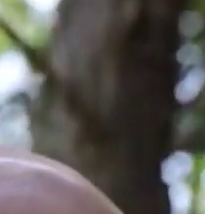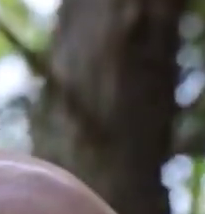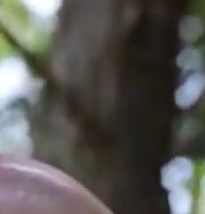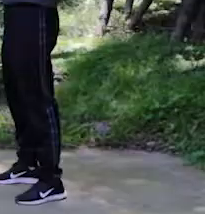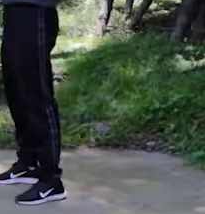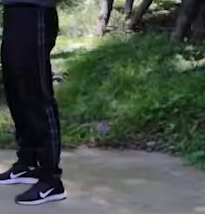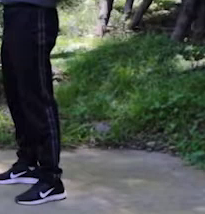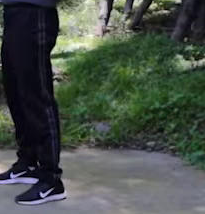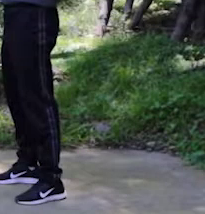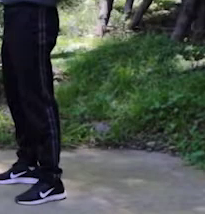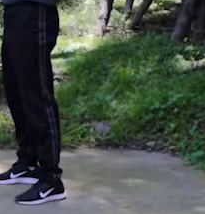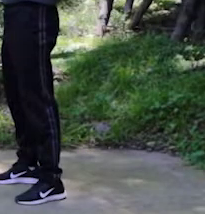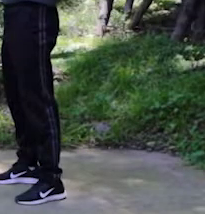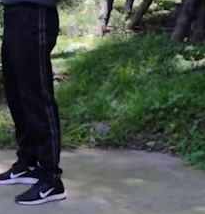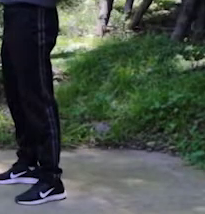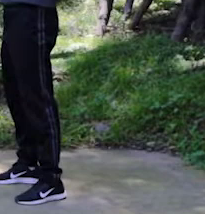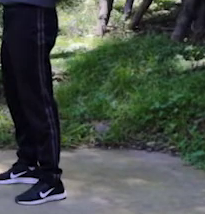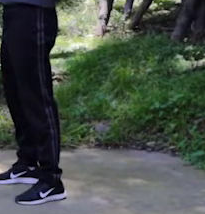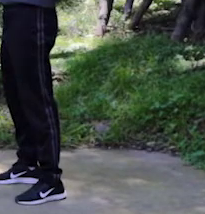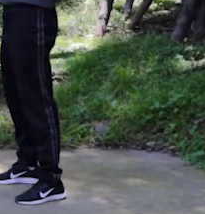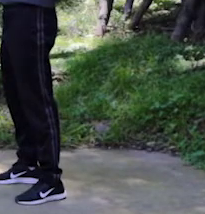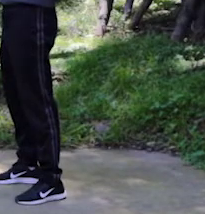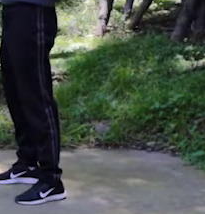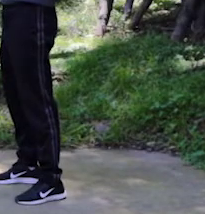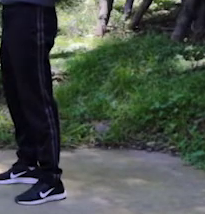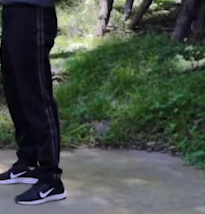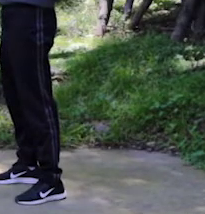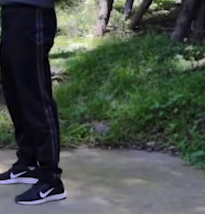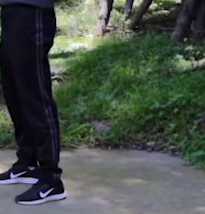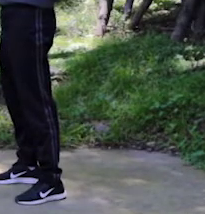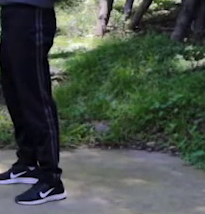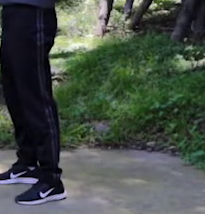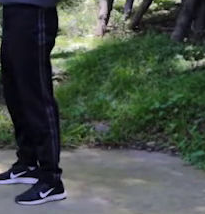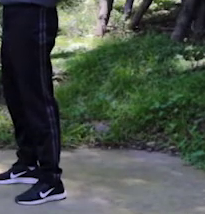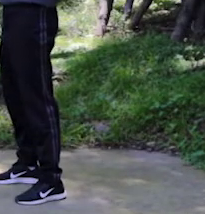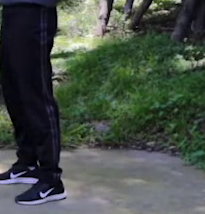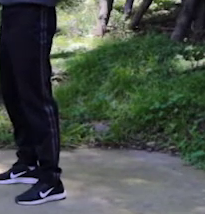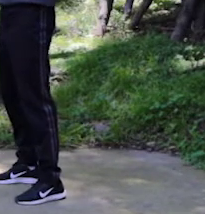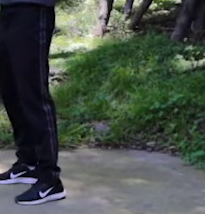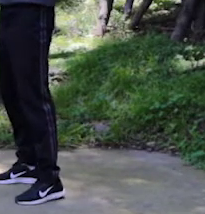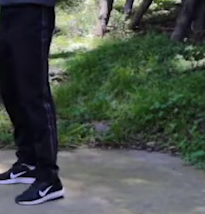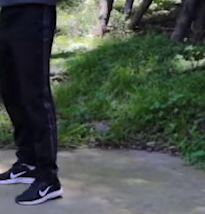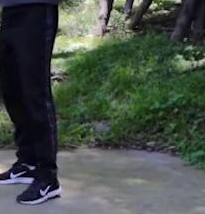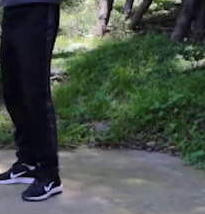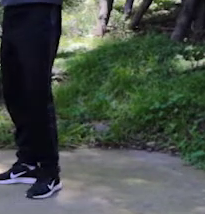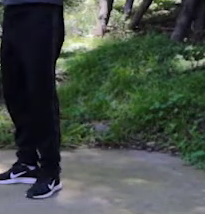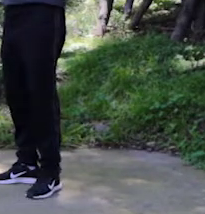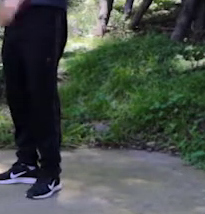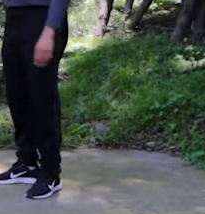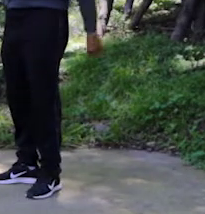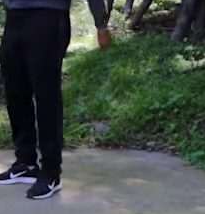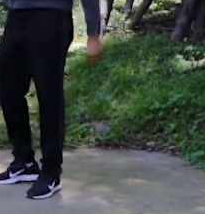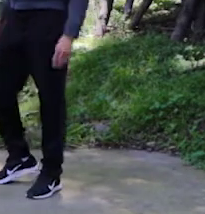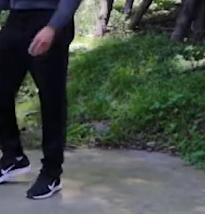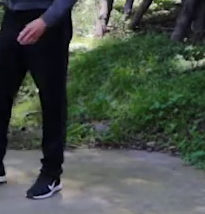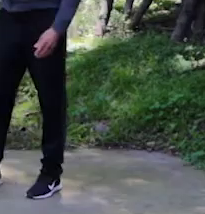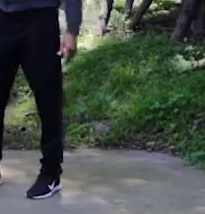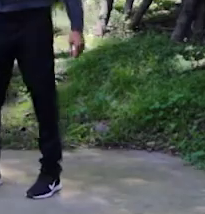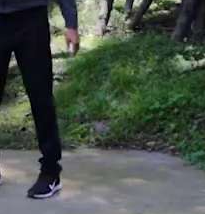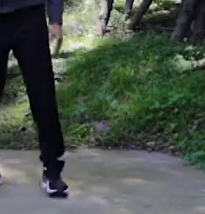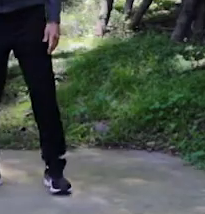muy bien, perfecto, exacto, así es, así es. Ok, perfecto. Ahora vamos a hacer la demostración.